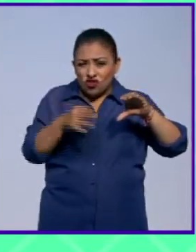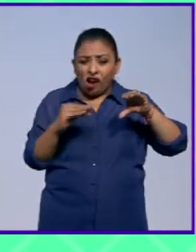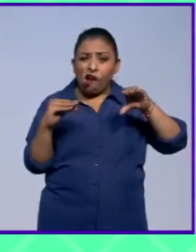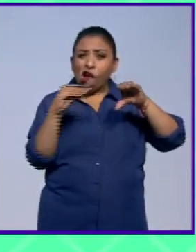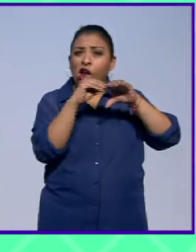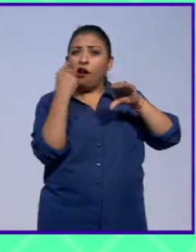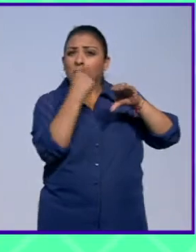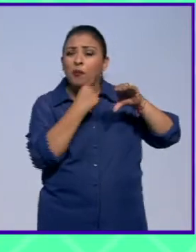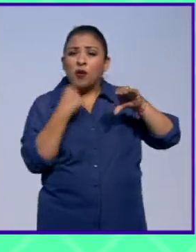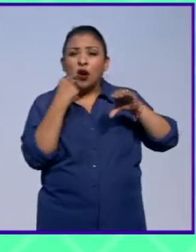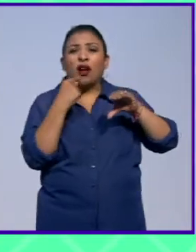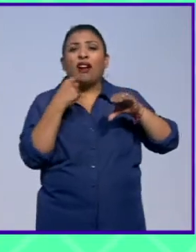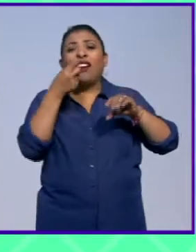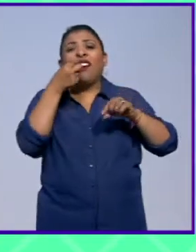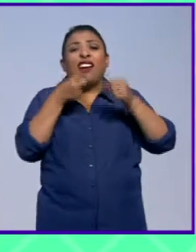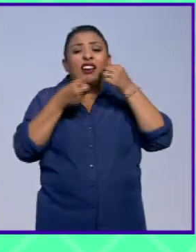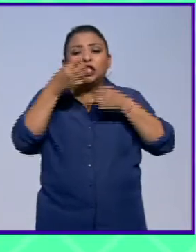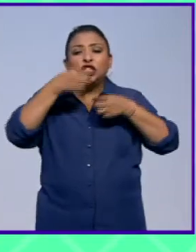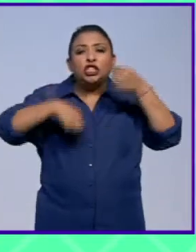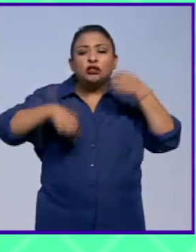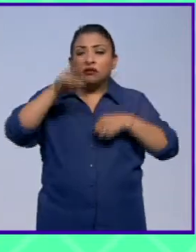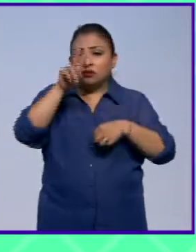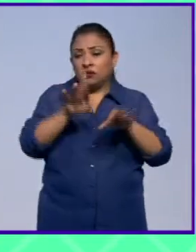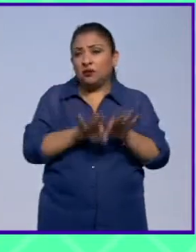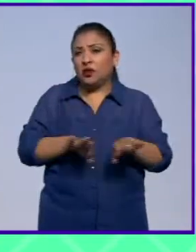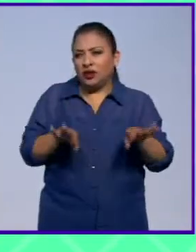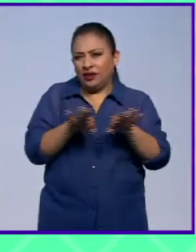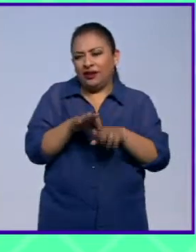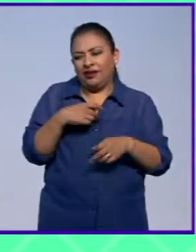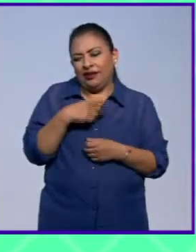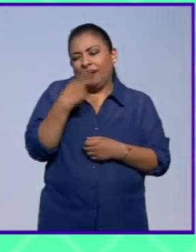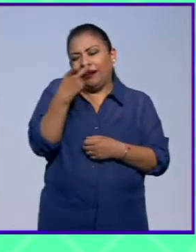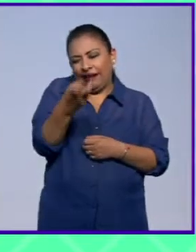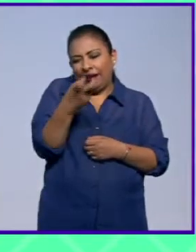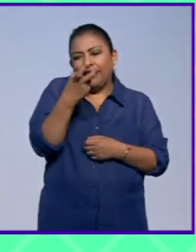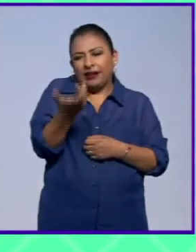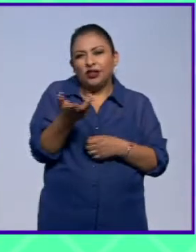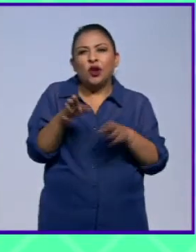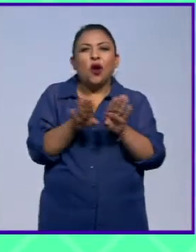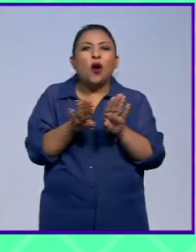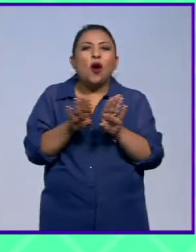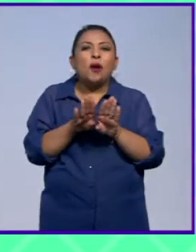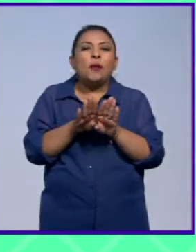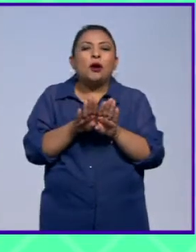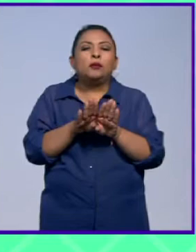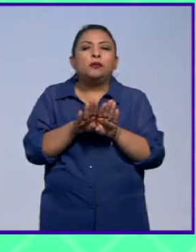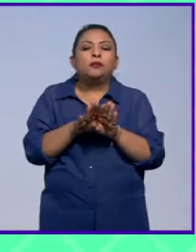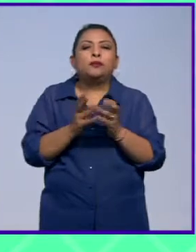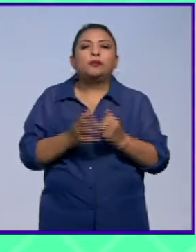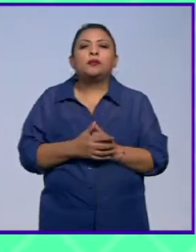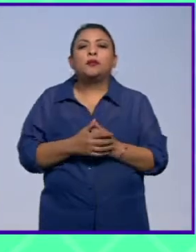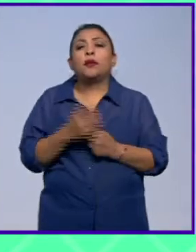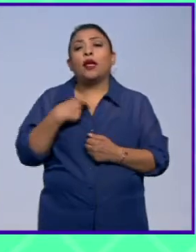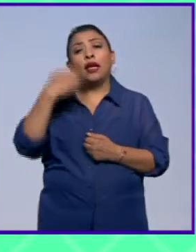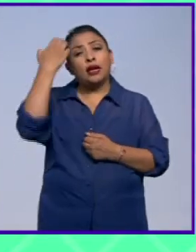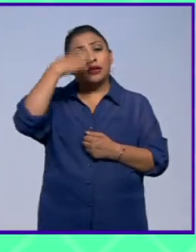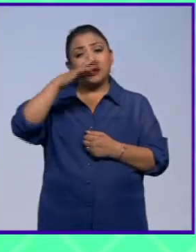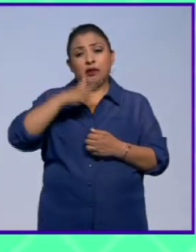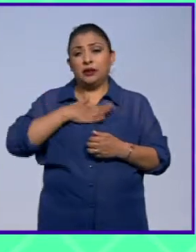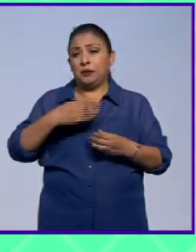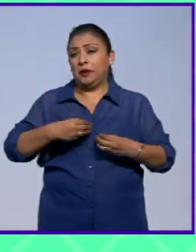perdido dientes que son muy importantes ¿no? Entonces digamos es una experiencia